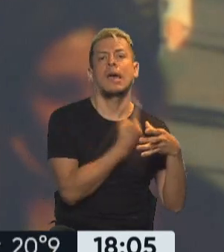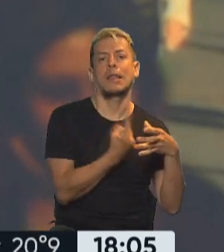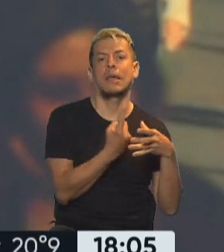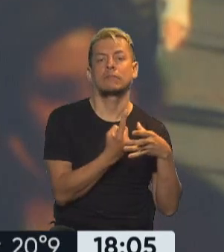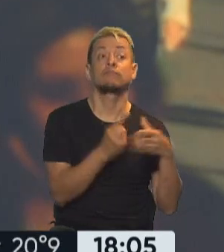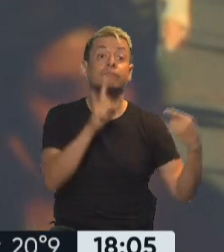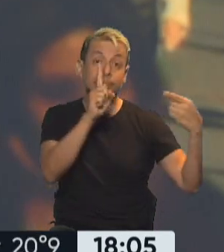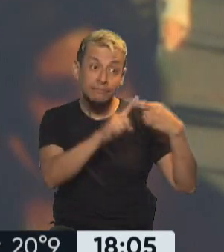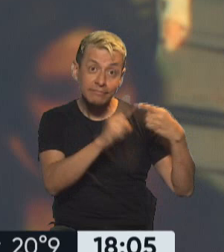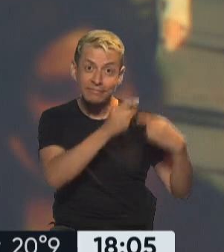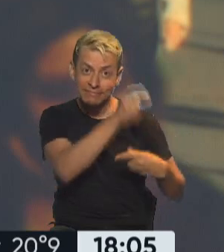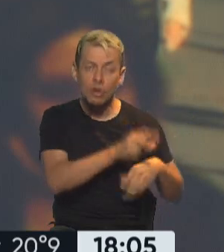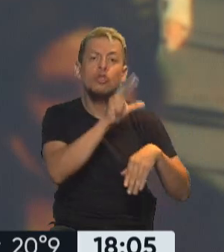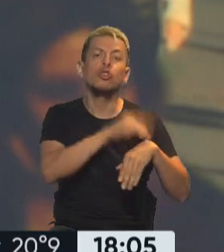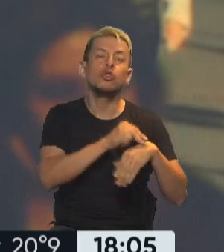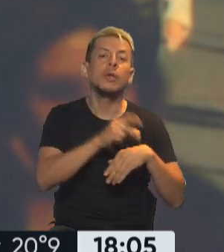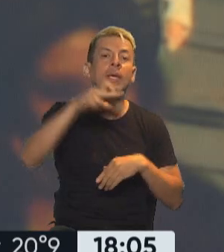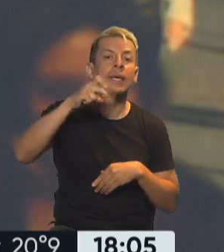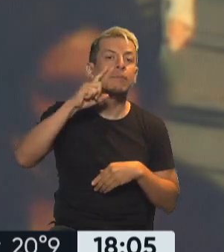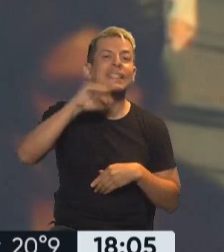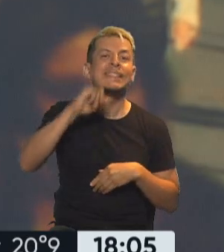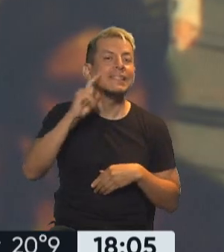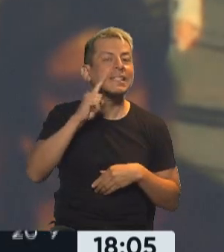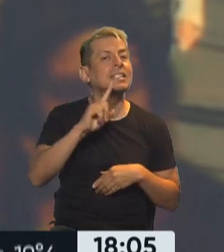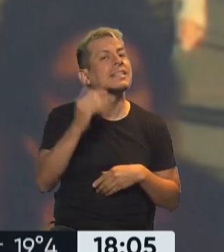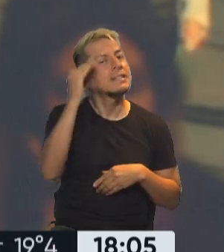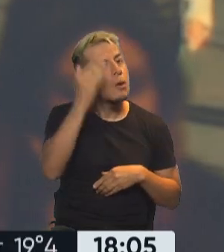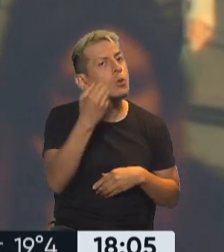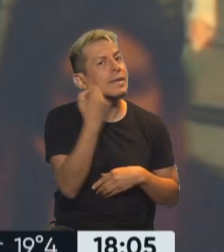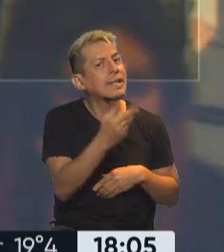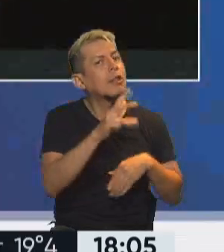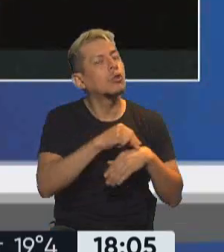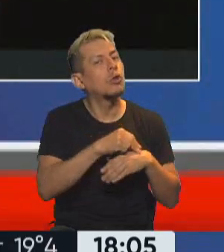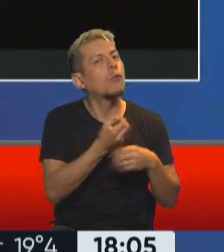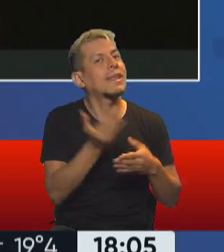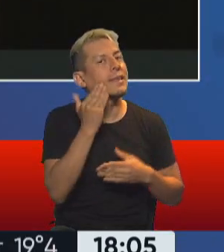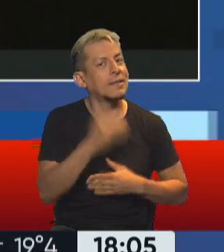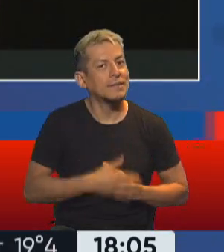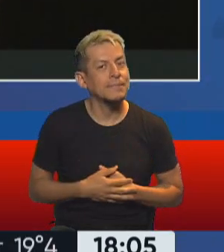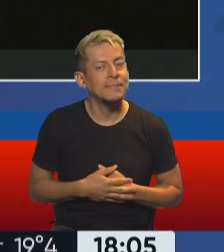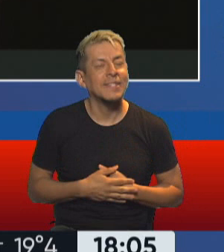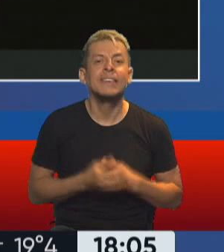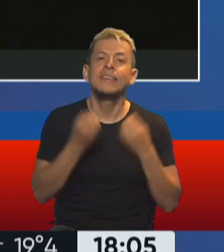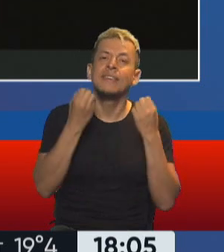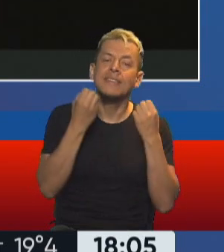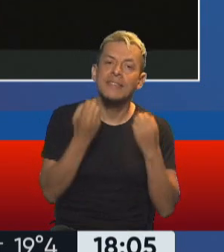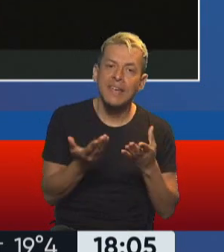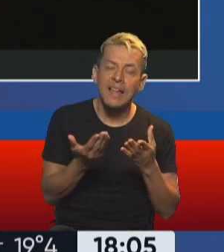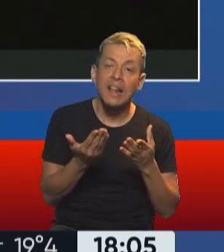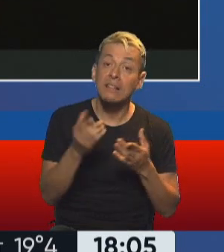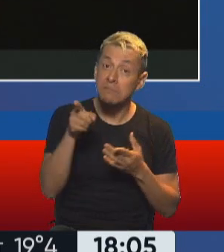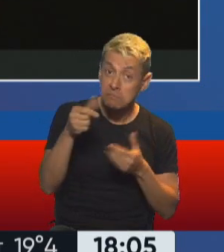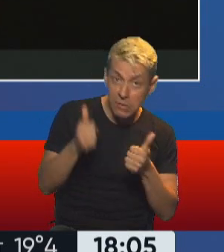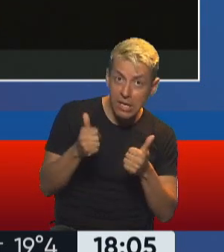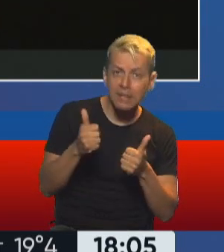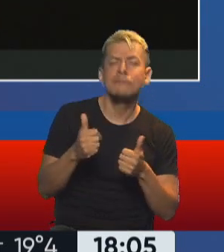contacto con el doctor Hugo Pizzi. Doctor, los saludo. Buenas tardes. ¿Cómo va? ¿Qué tal? ¿Cómo está usted? El